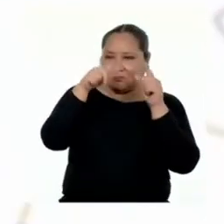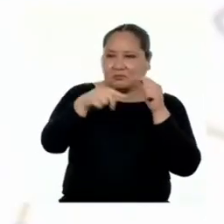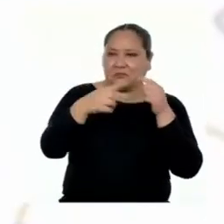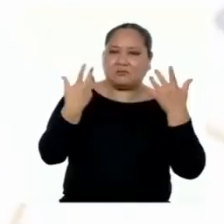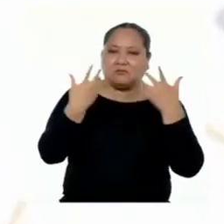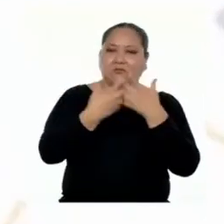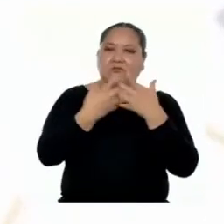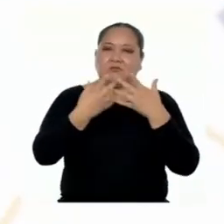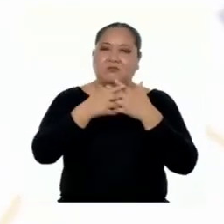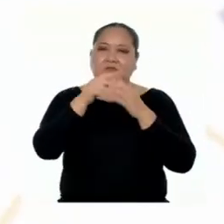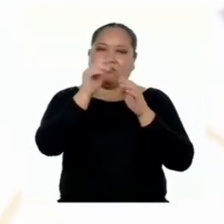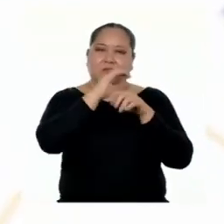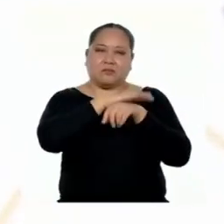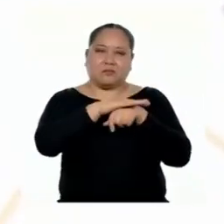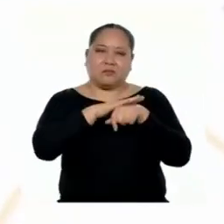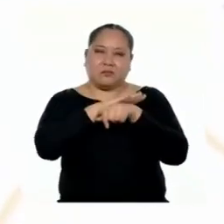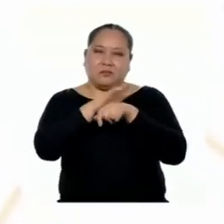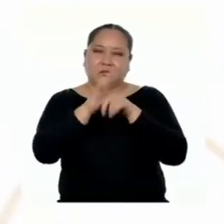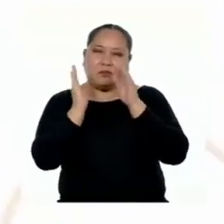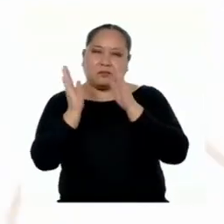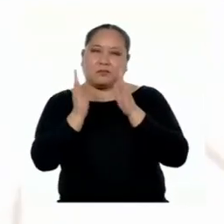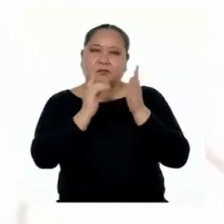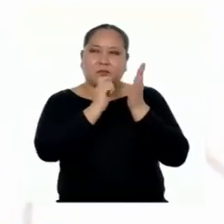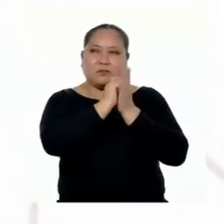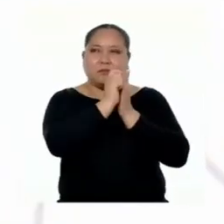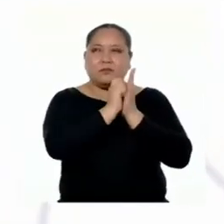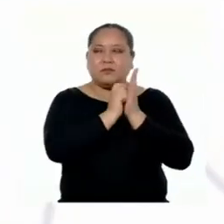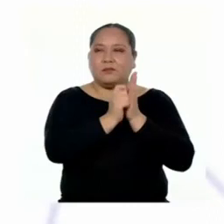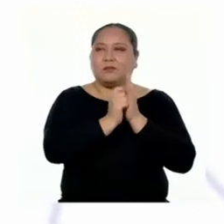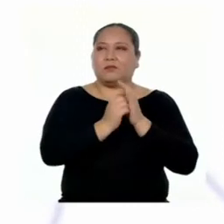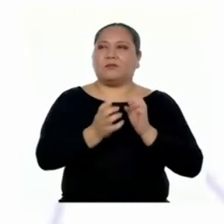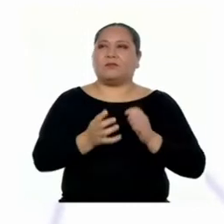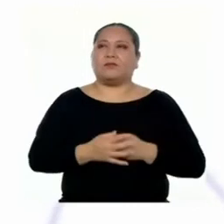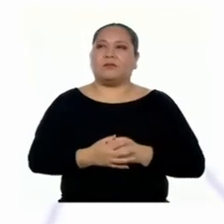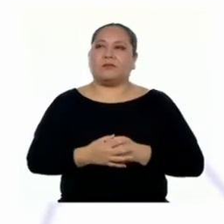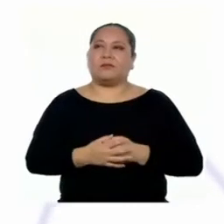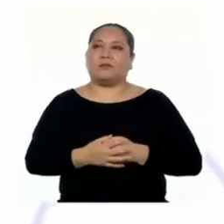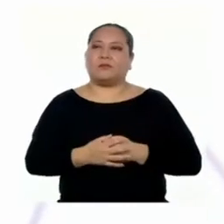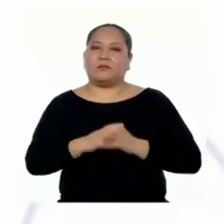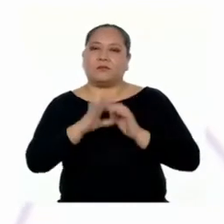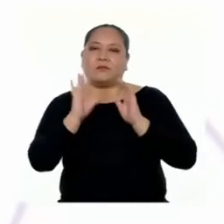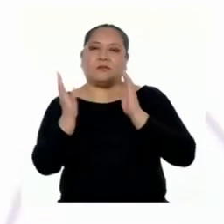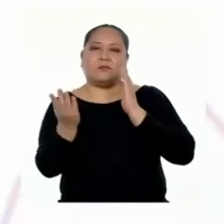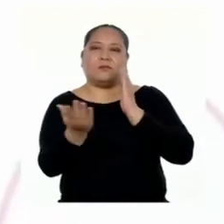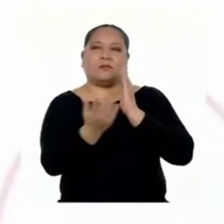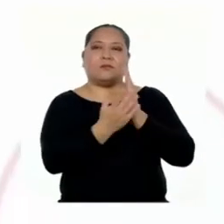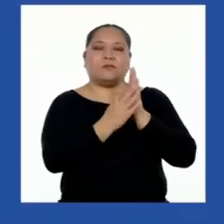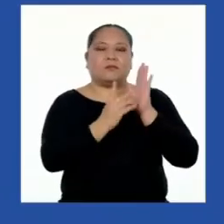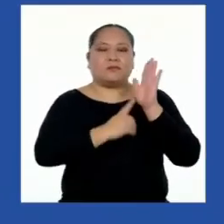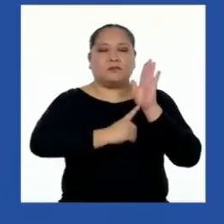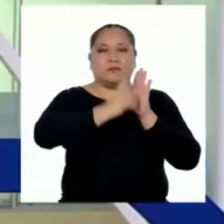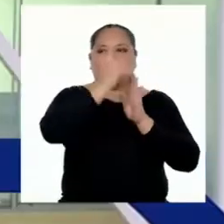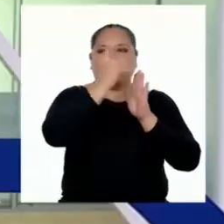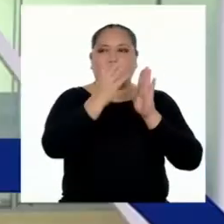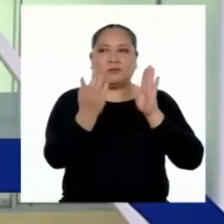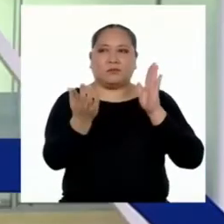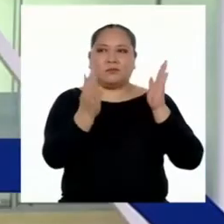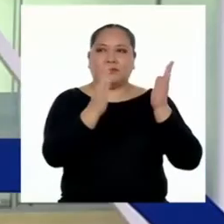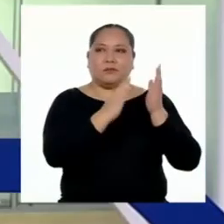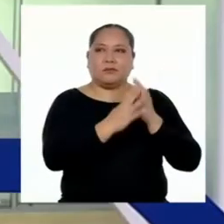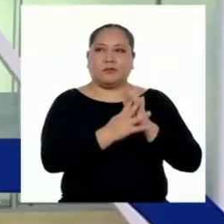y congruente con tu plan de escritura. ¿Y qué podrías poner en la parte del desarrollo?